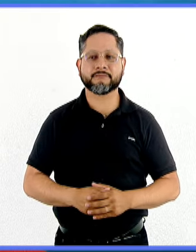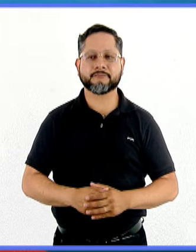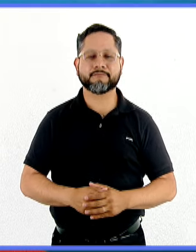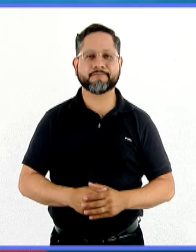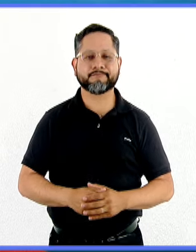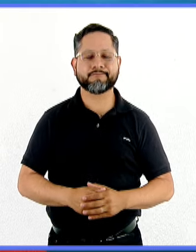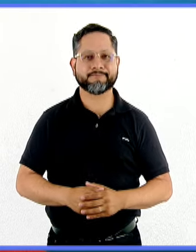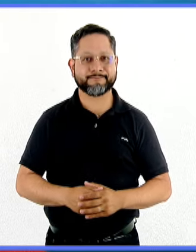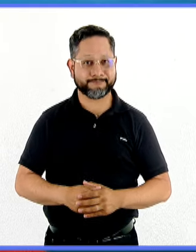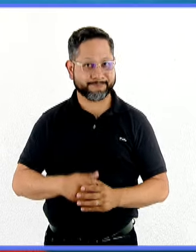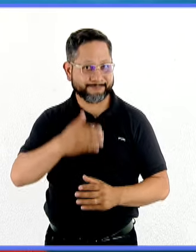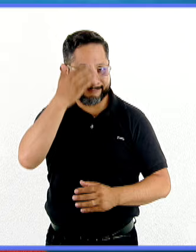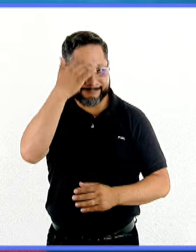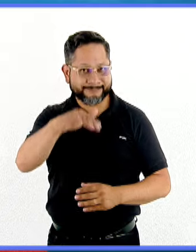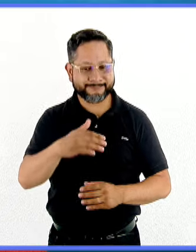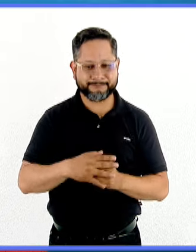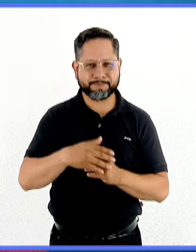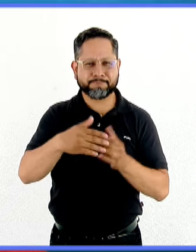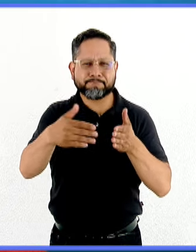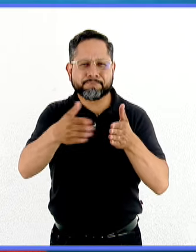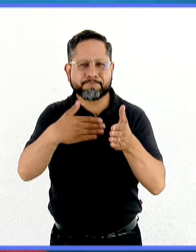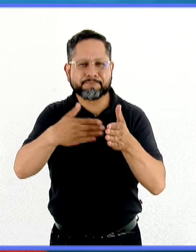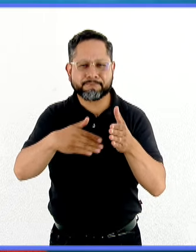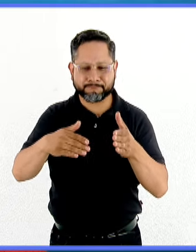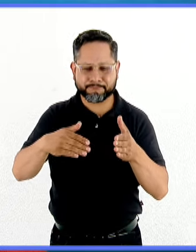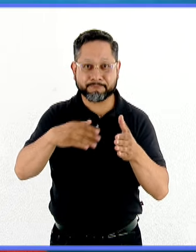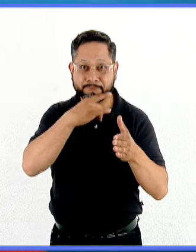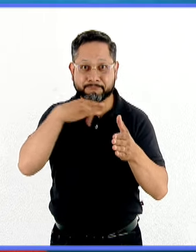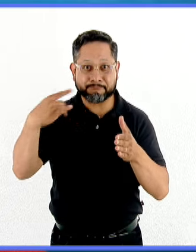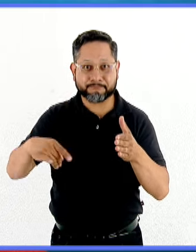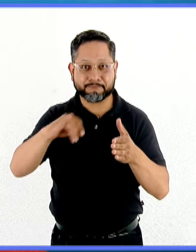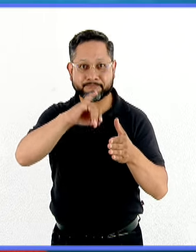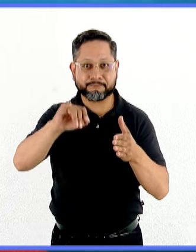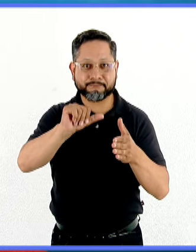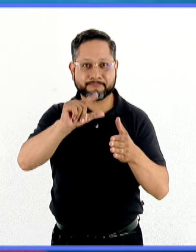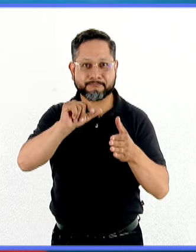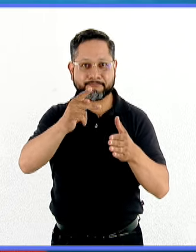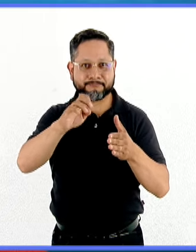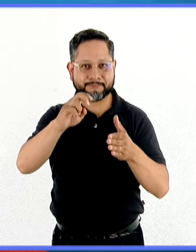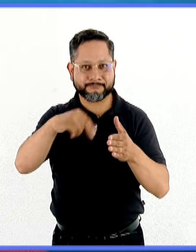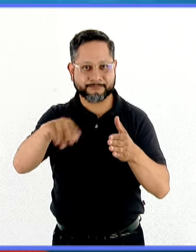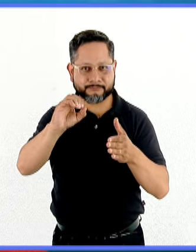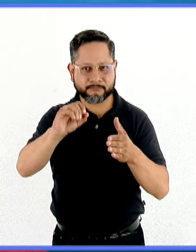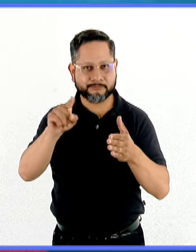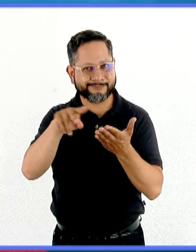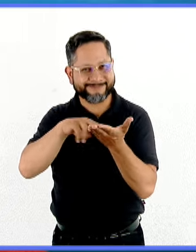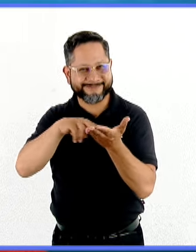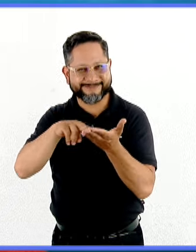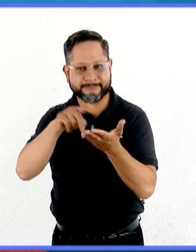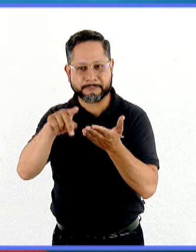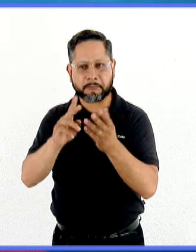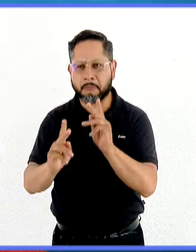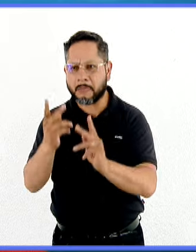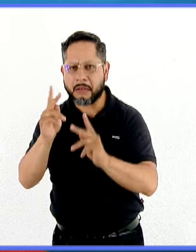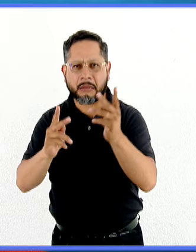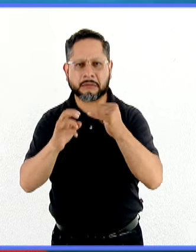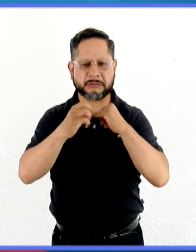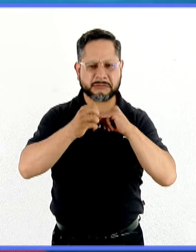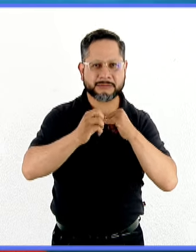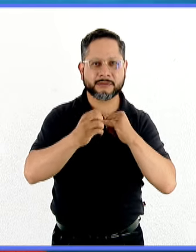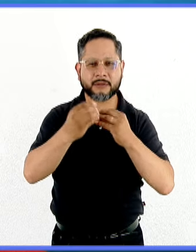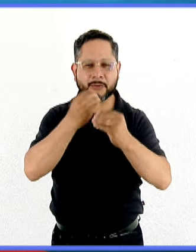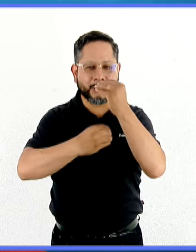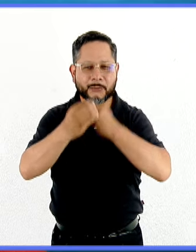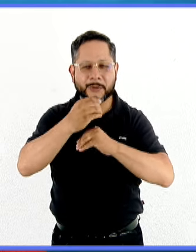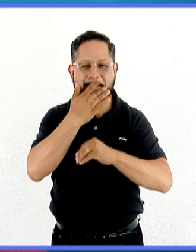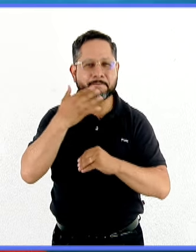Uno de los condimentos más usados en nuestra gastronomía es el chile jalapeño. Sobre la planta, la semilla y algunos tips para disfrutarlo de mejor